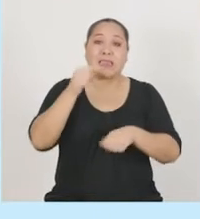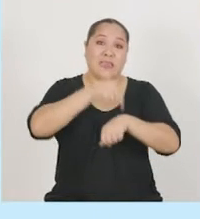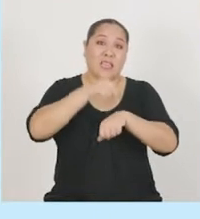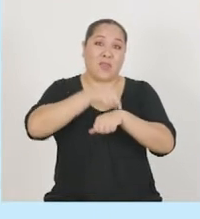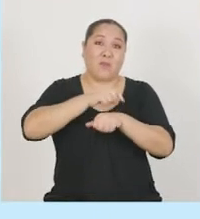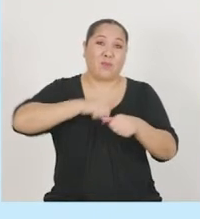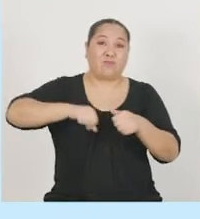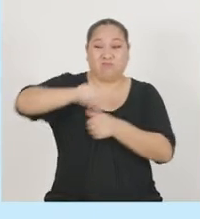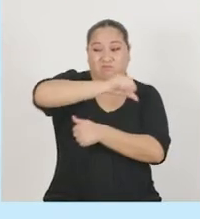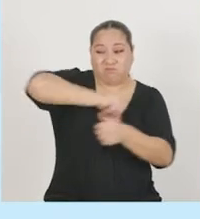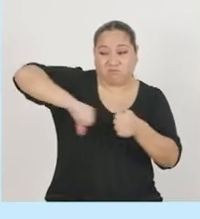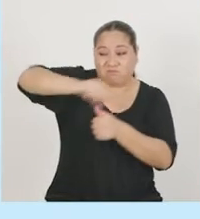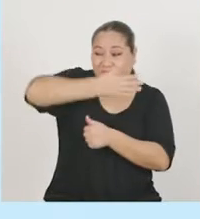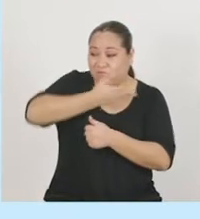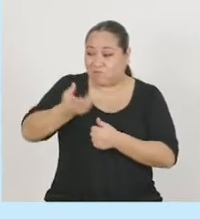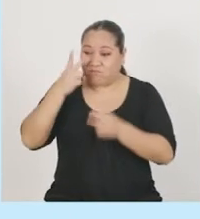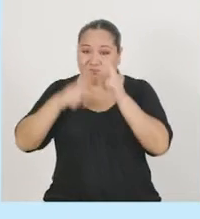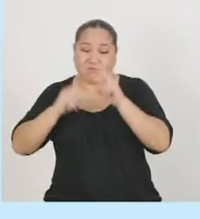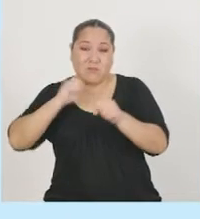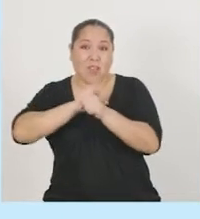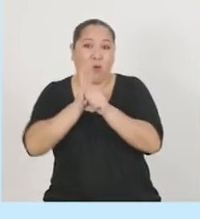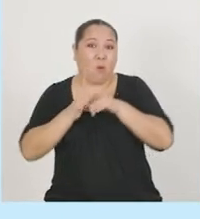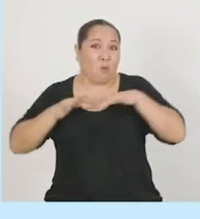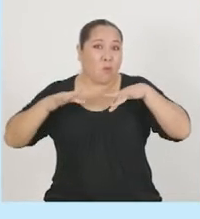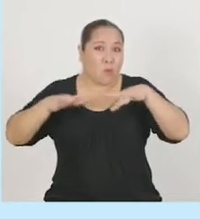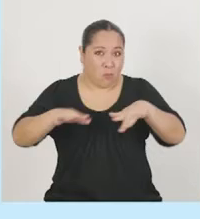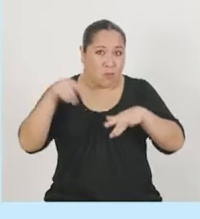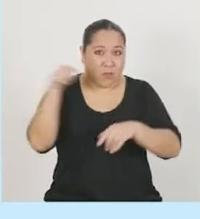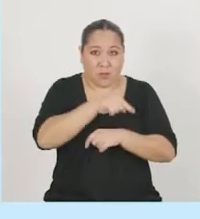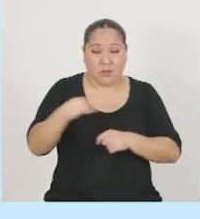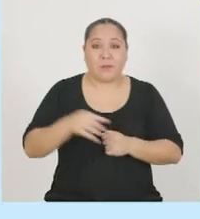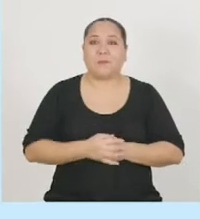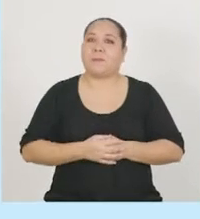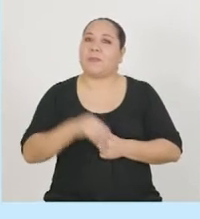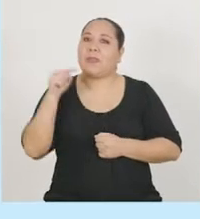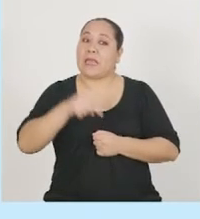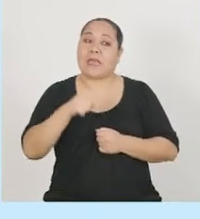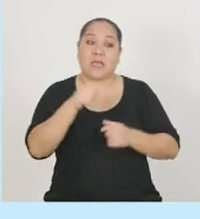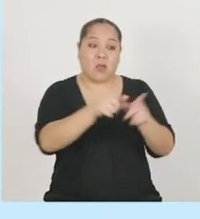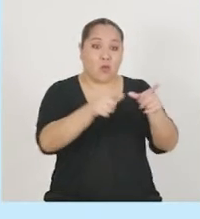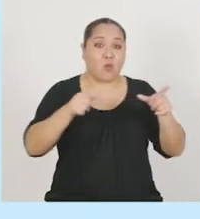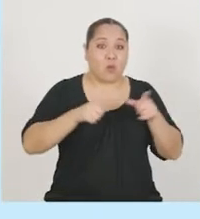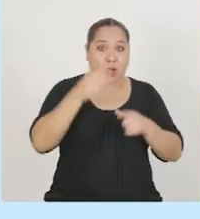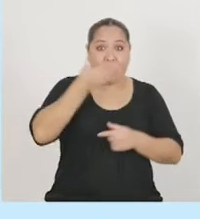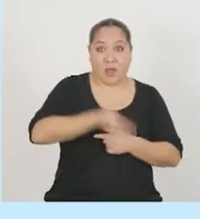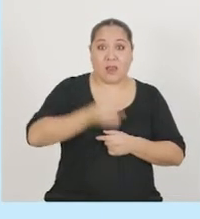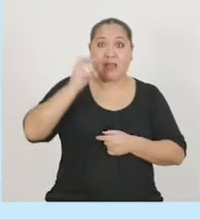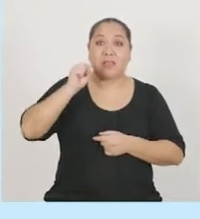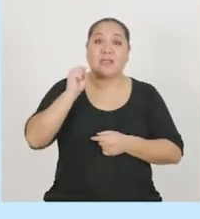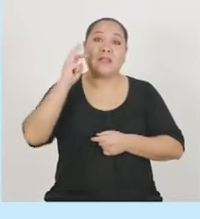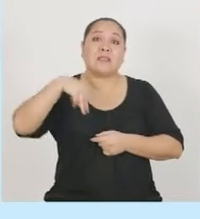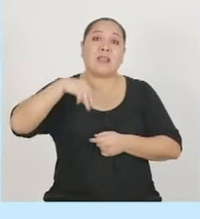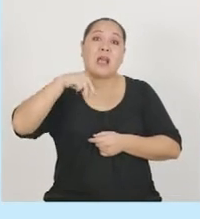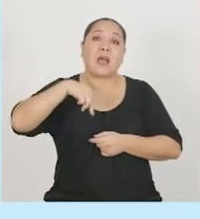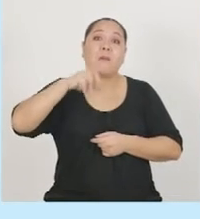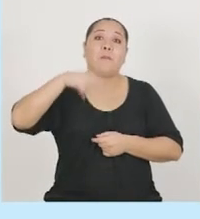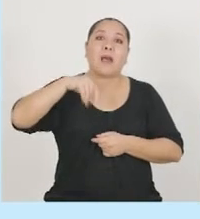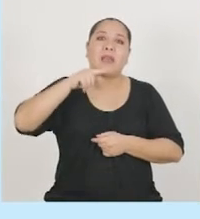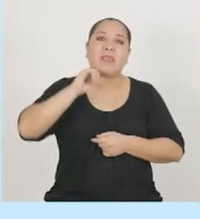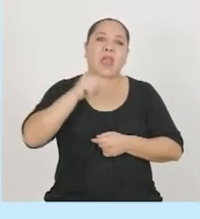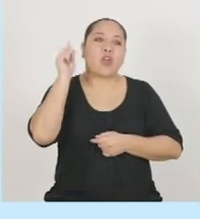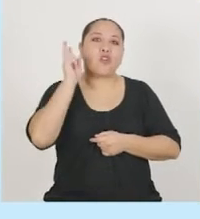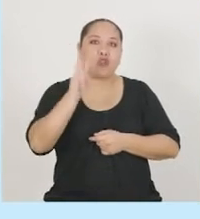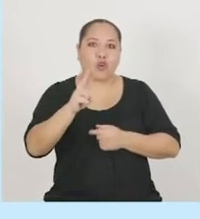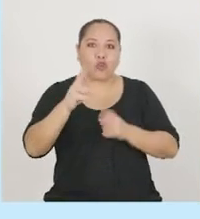la COVID-19 que venimos viviendo. Pues en nuestra localidad de San Mateo solo existían dos boticas que